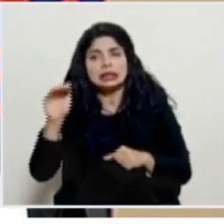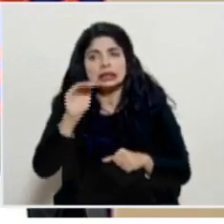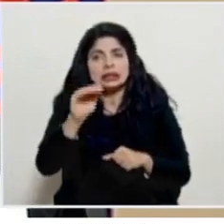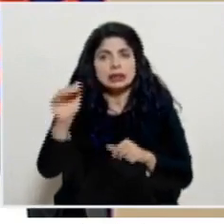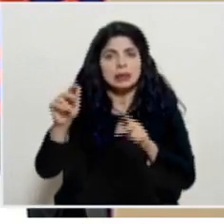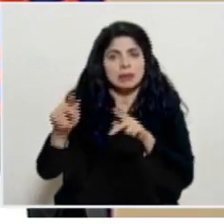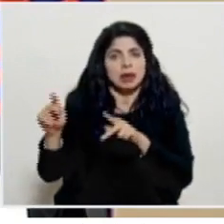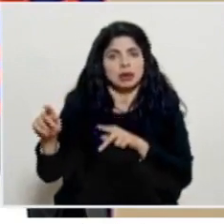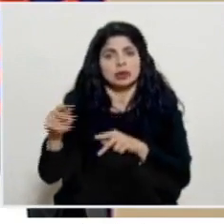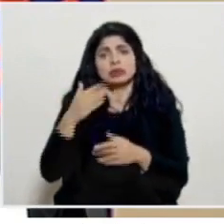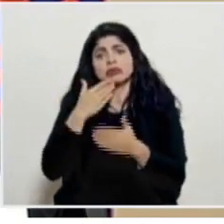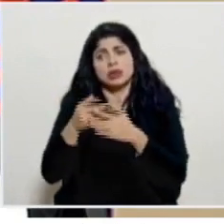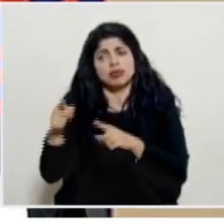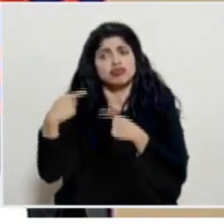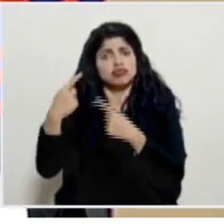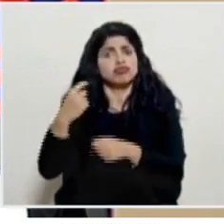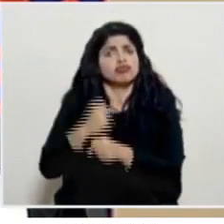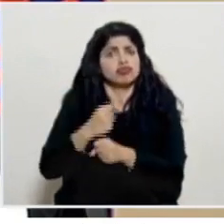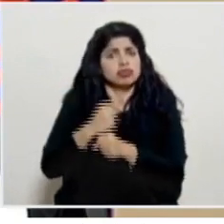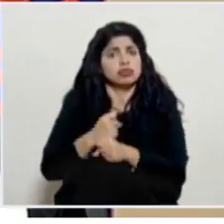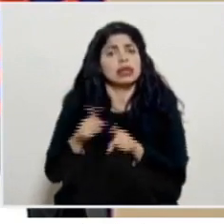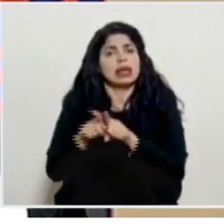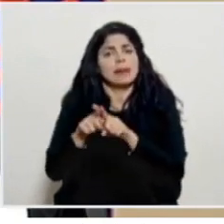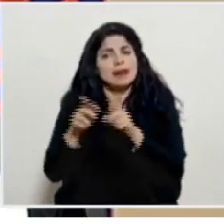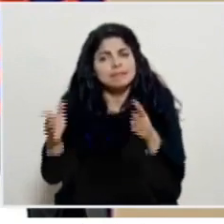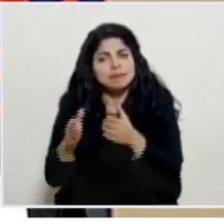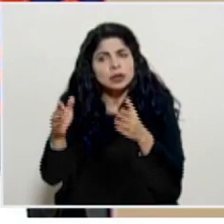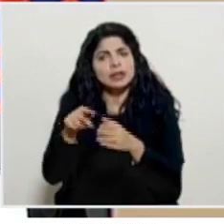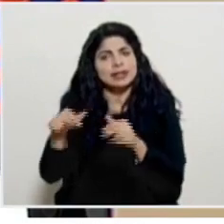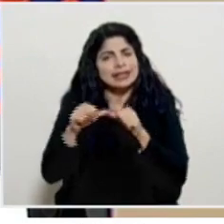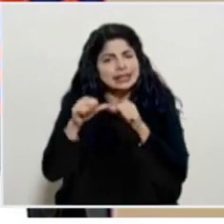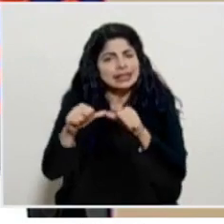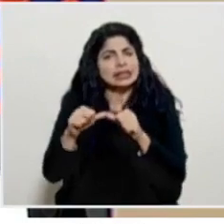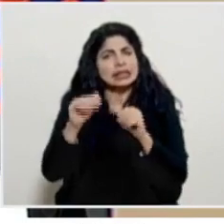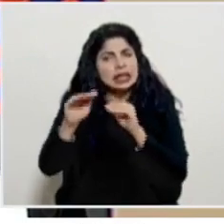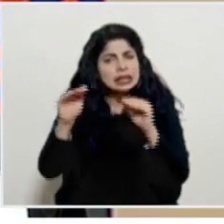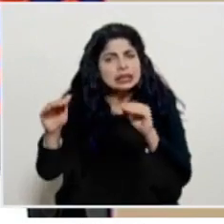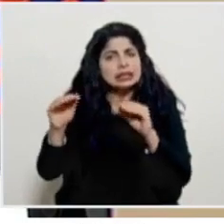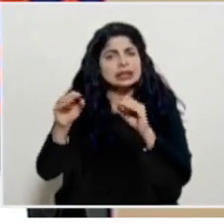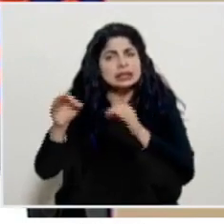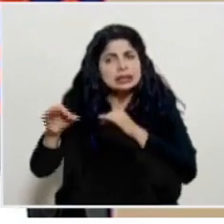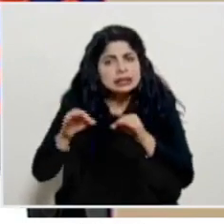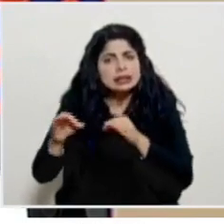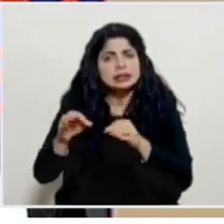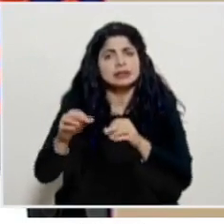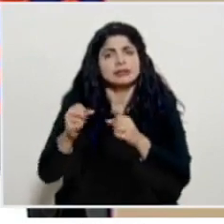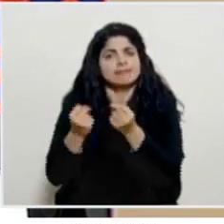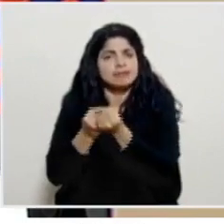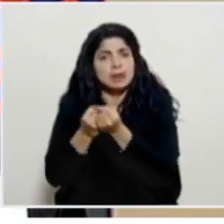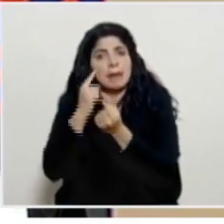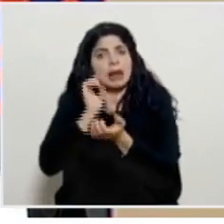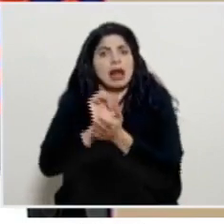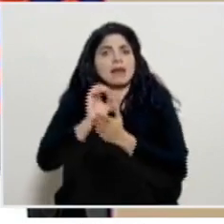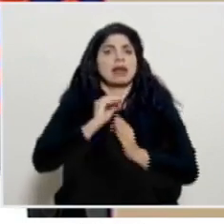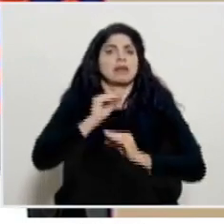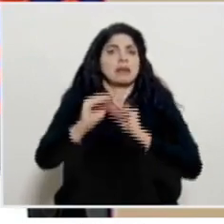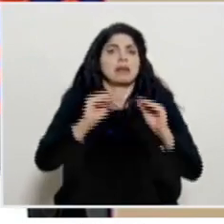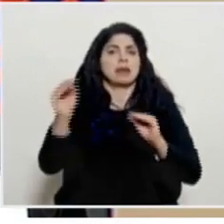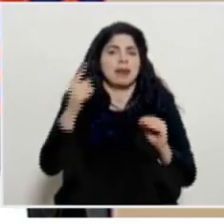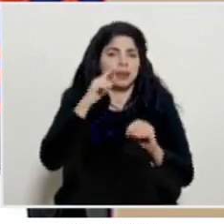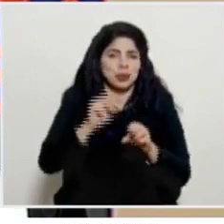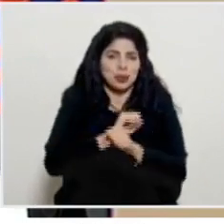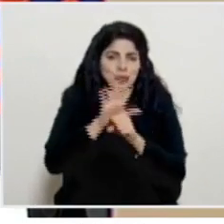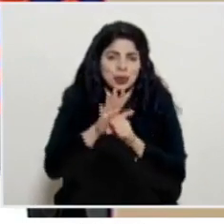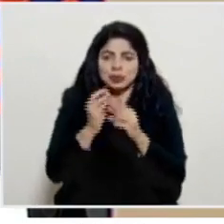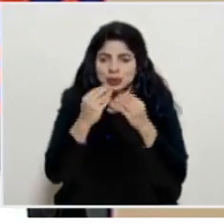agradecer todo ese trabajo que han hecho y motivarles para que sigamos educando y apoyando para evitar los contagios por la